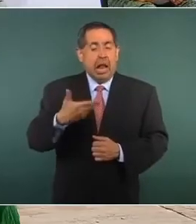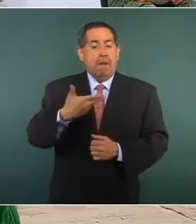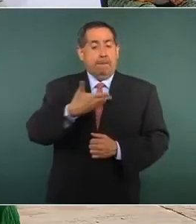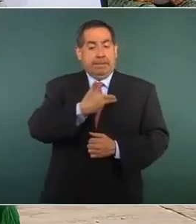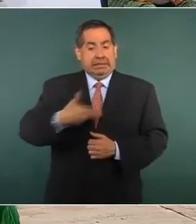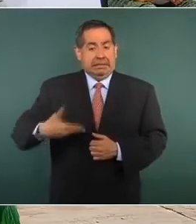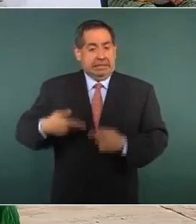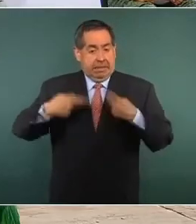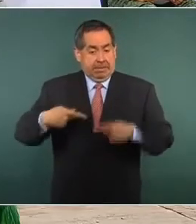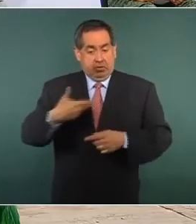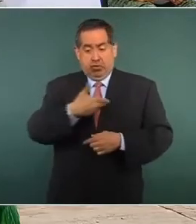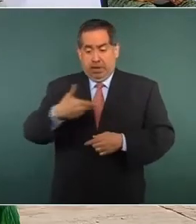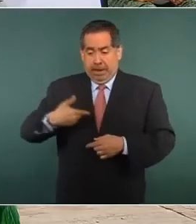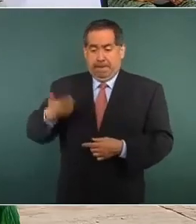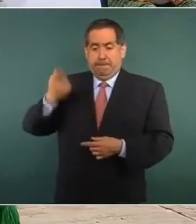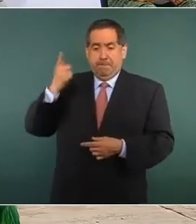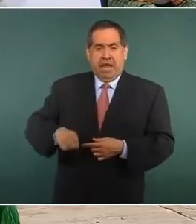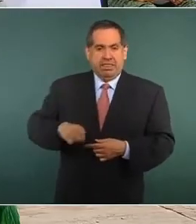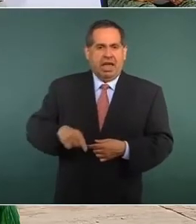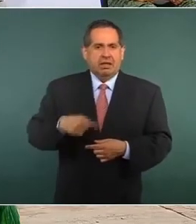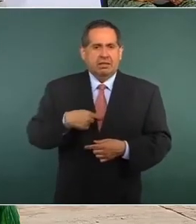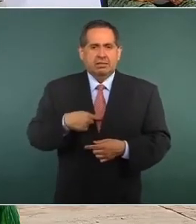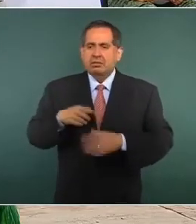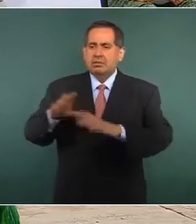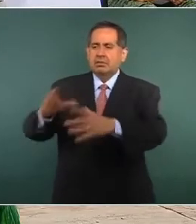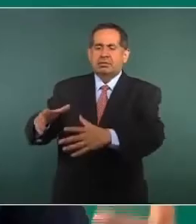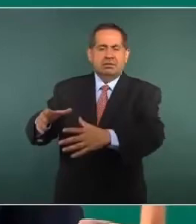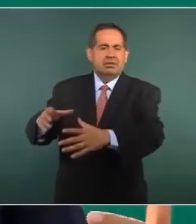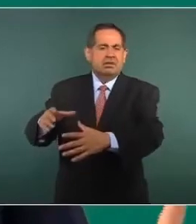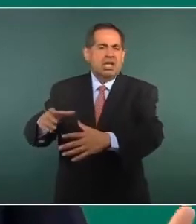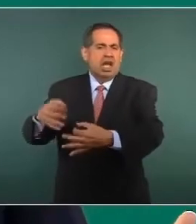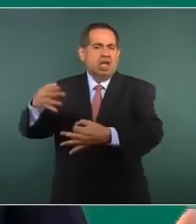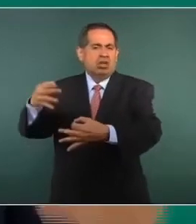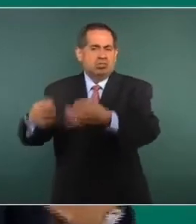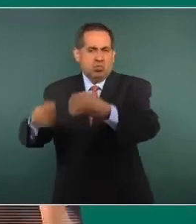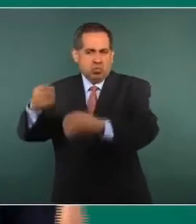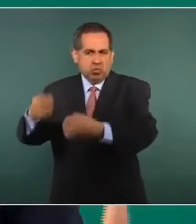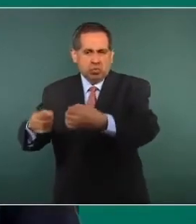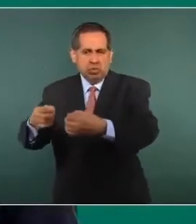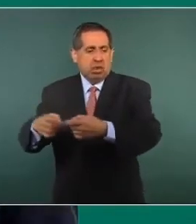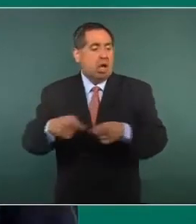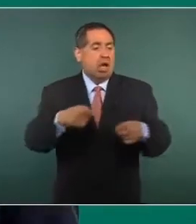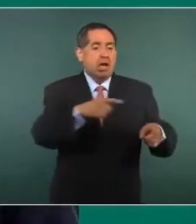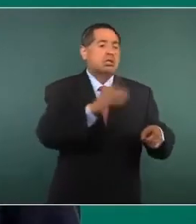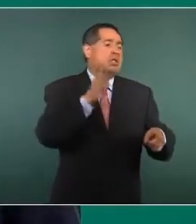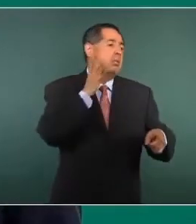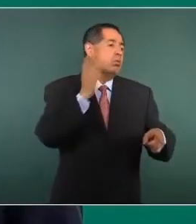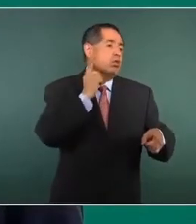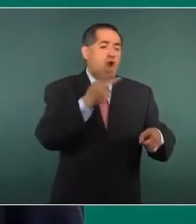del Poder Legislativo y el Poder Judicial estaban subordinados.